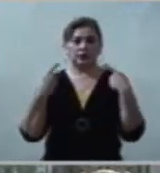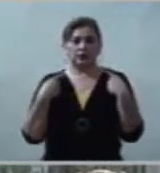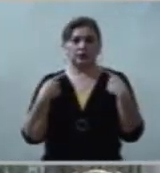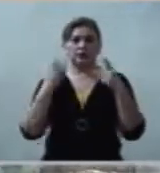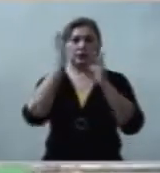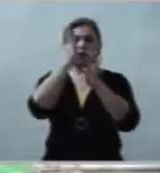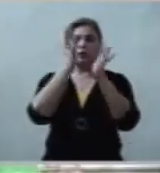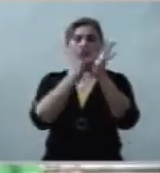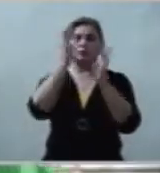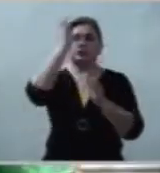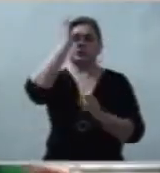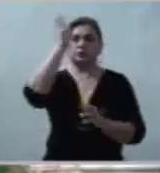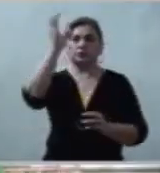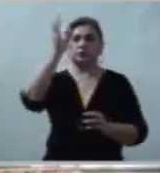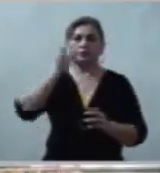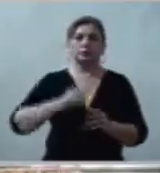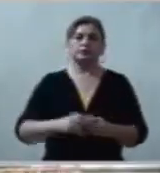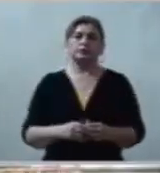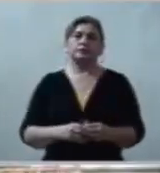Jesucristo.